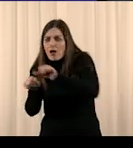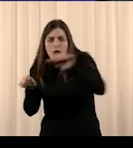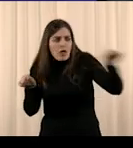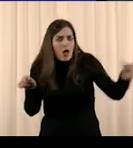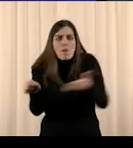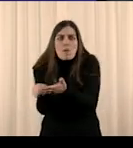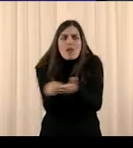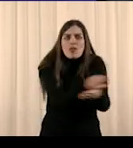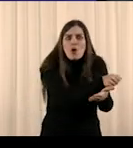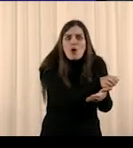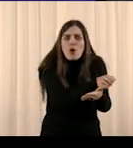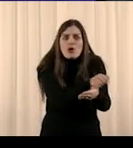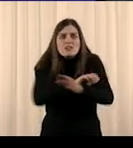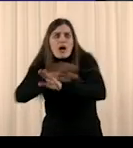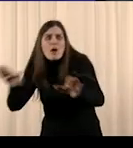Se terminó.